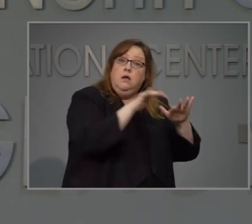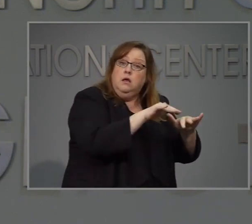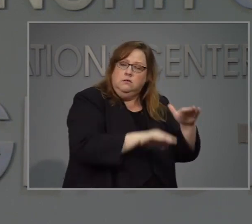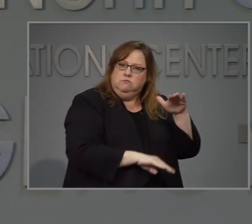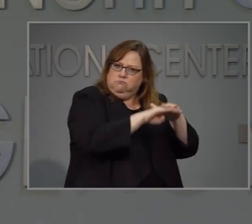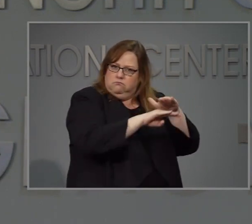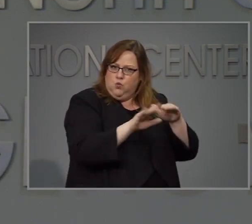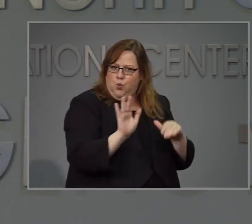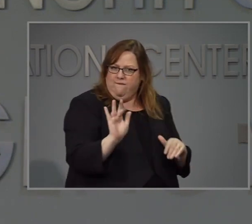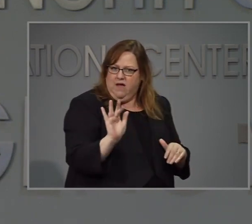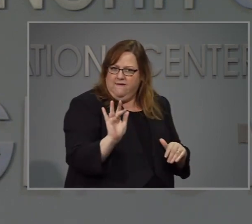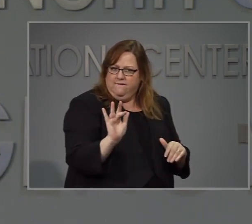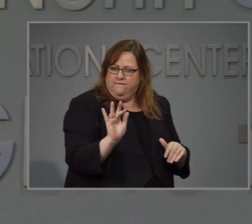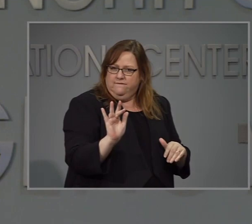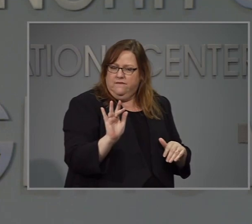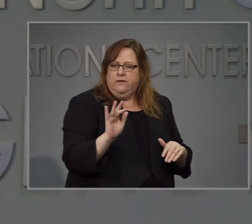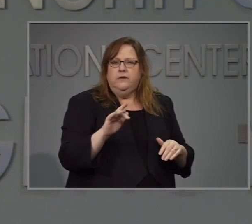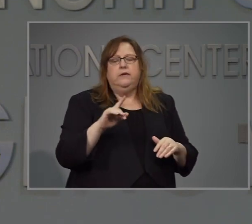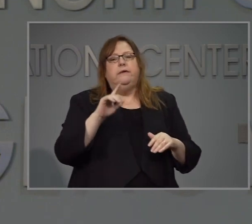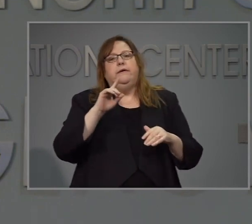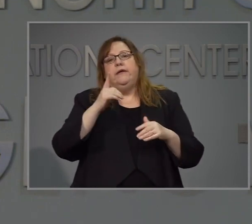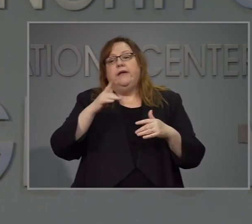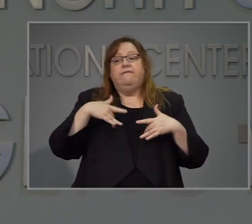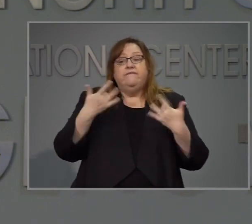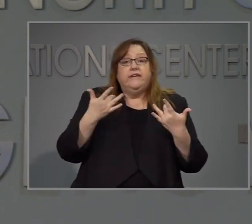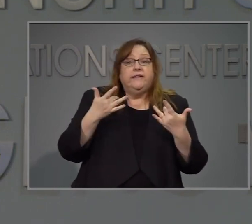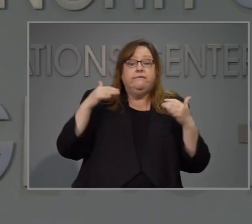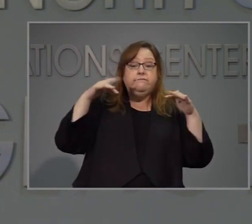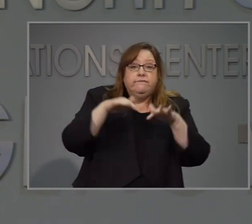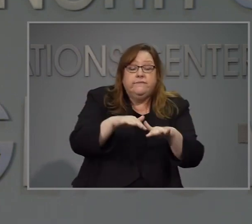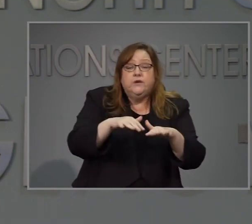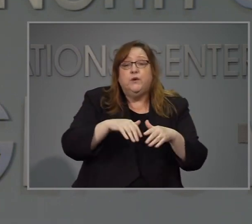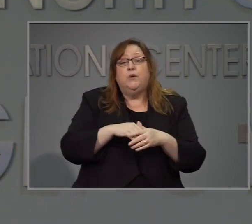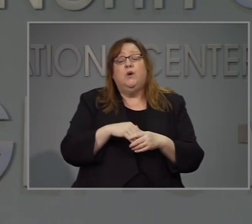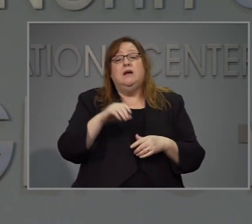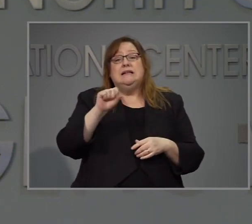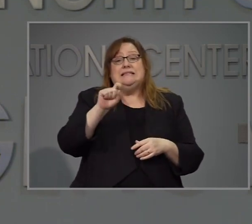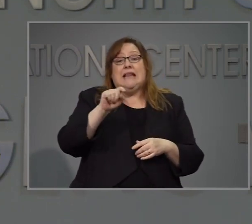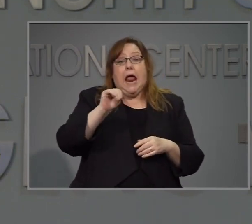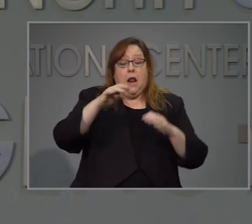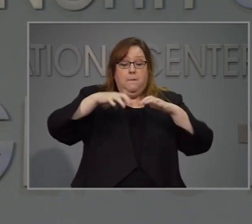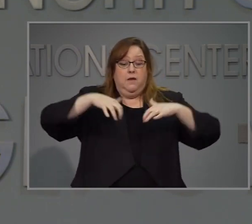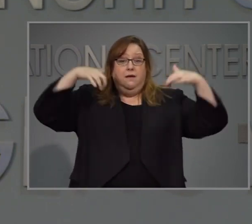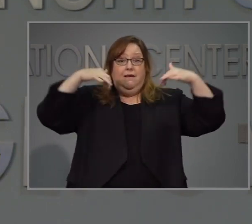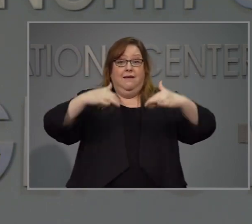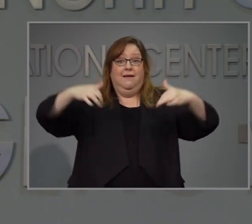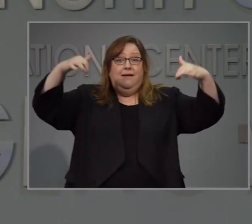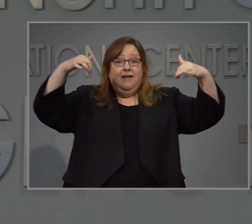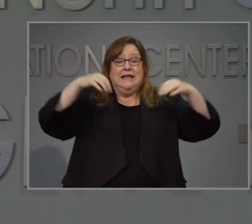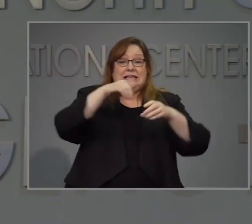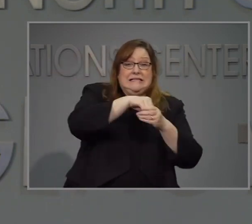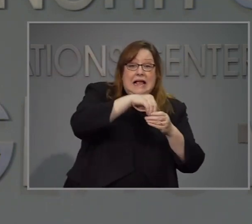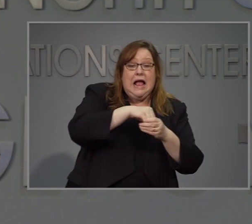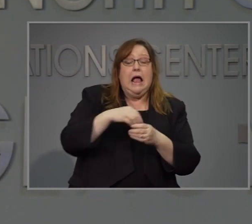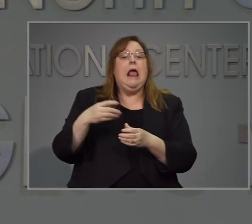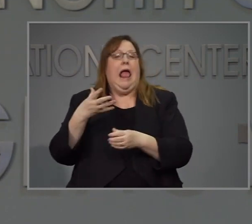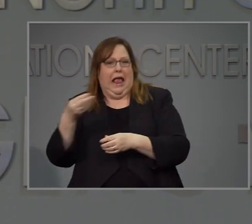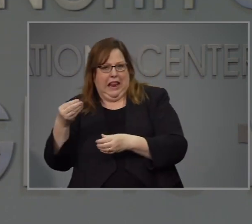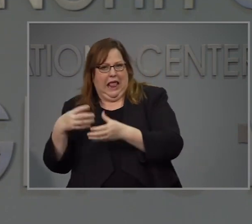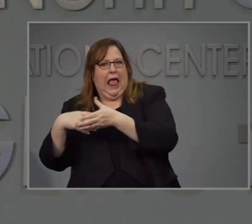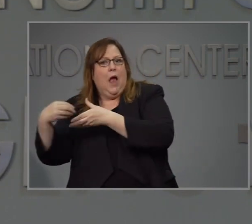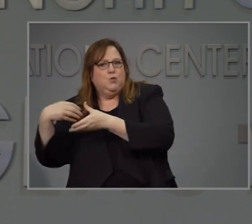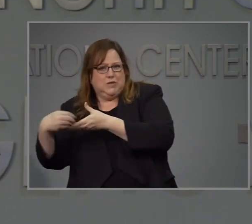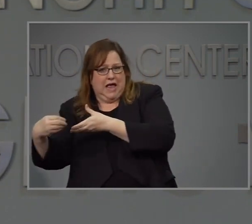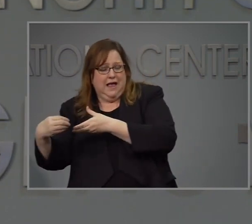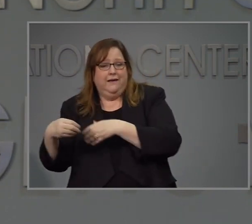aplicar a lugares de eventos centros de conferencias estadios anfiteatros y grupos en los parques